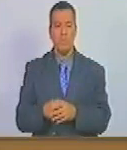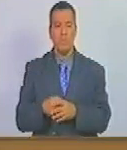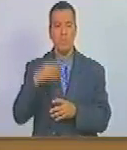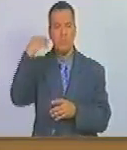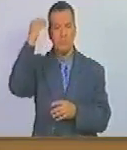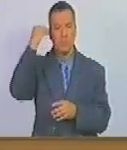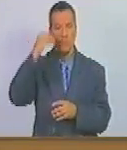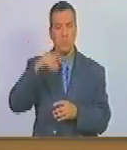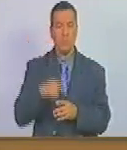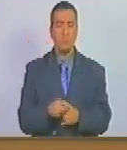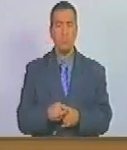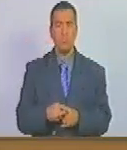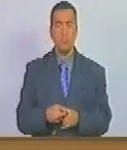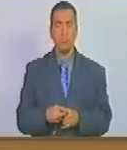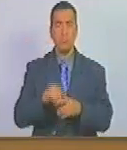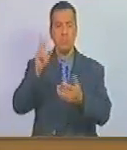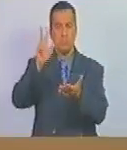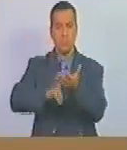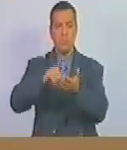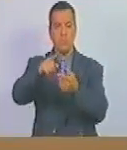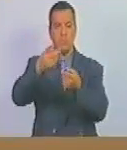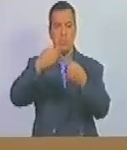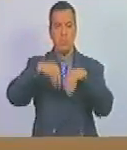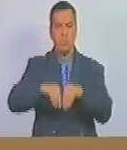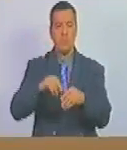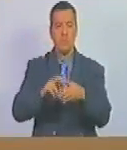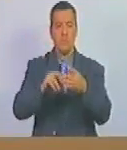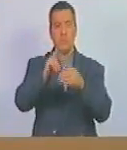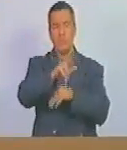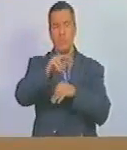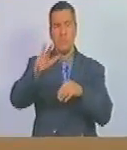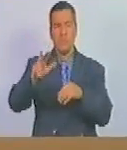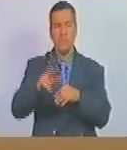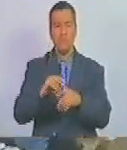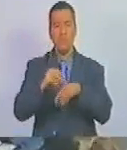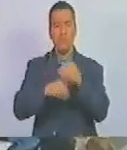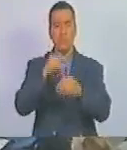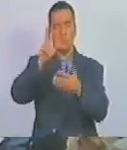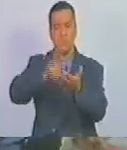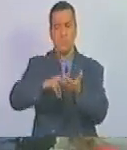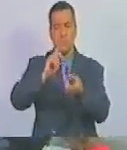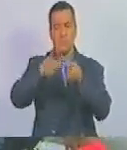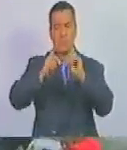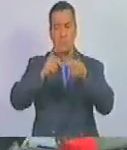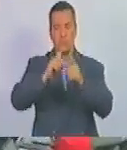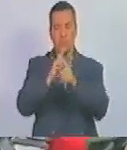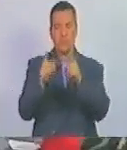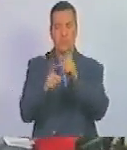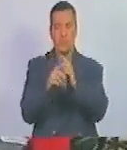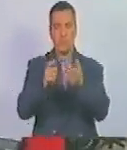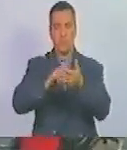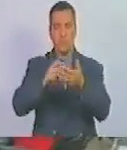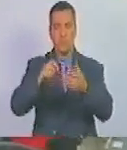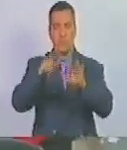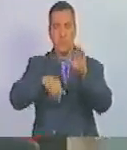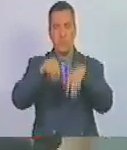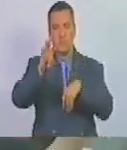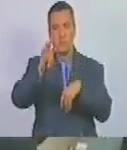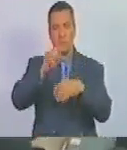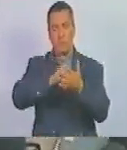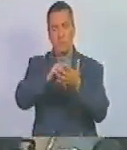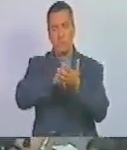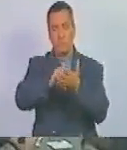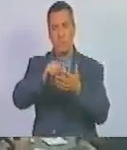consideración al epígrafe aprobado, siguiente trigésimo tercero se propone aprobar con modificación el contenido del artículo 14